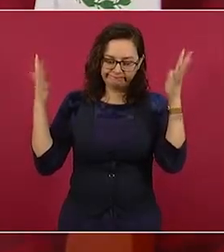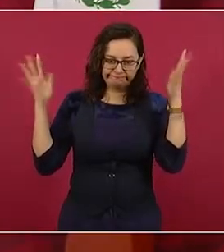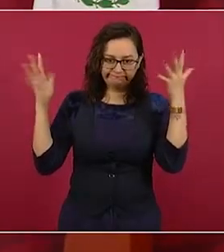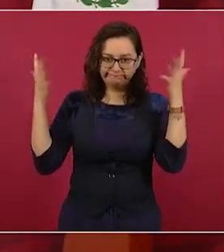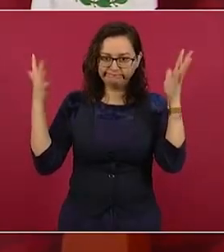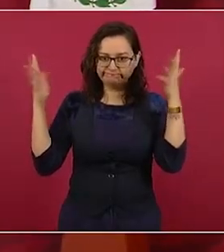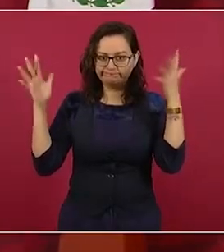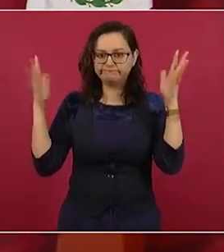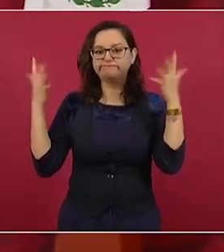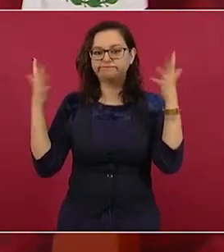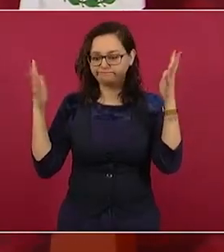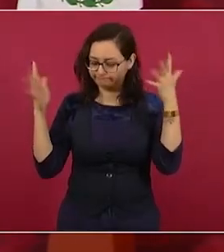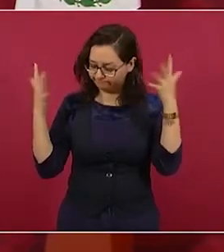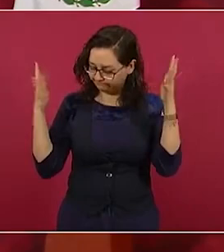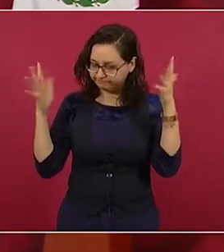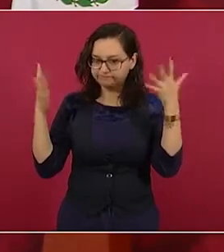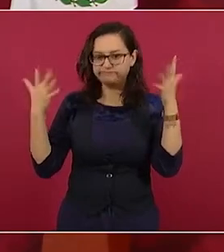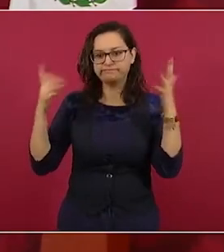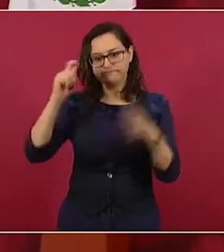de mi parte,